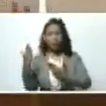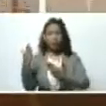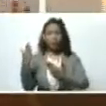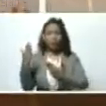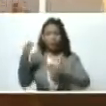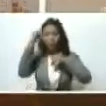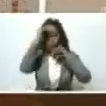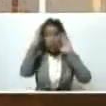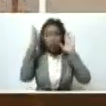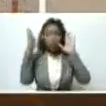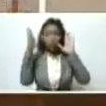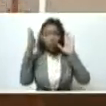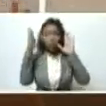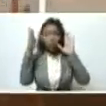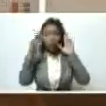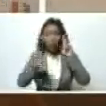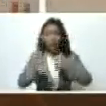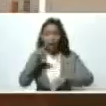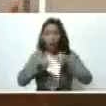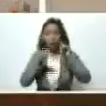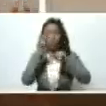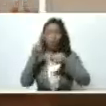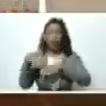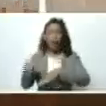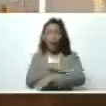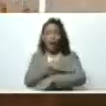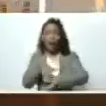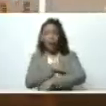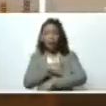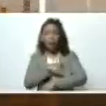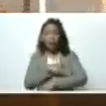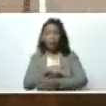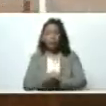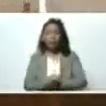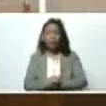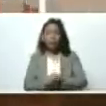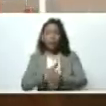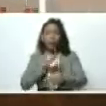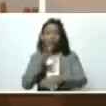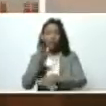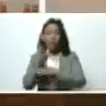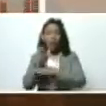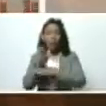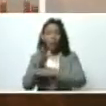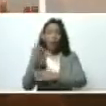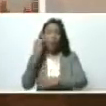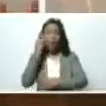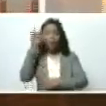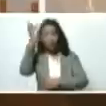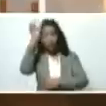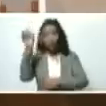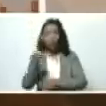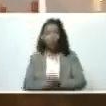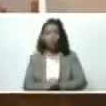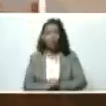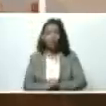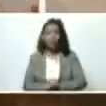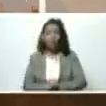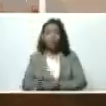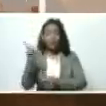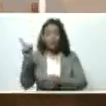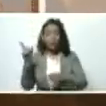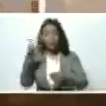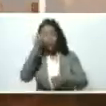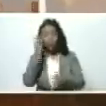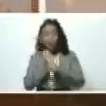atender las obstrucciones que tenemos en la vialidad hay varios derrumbes en la vía que baja por la colonia Tobar el limón y en un esfuerzo conjunto entre la